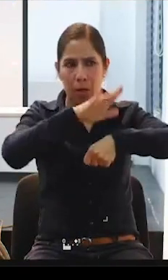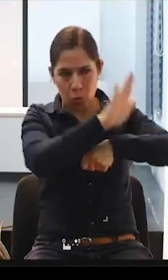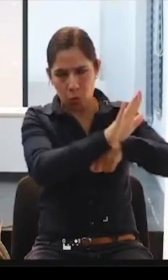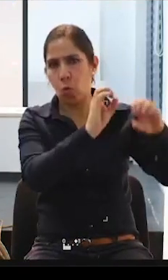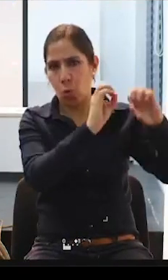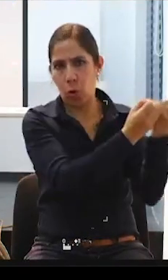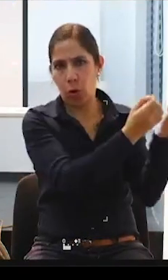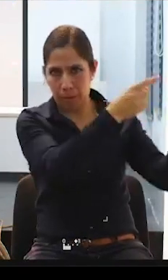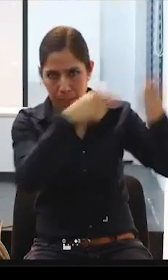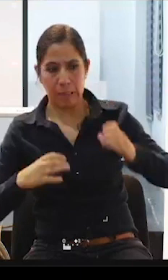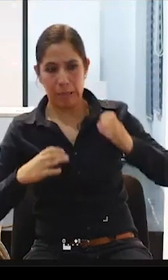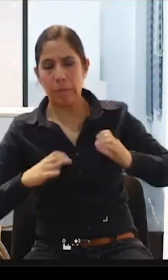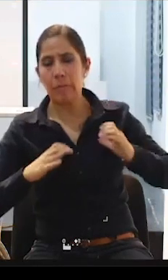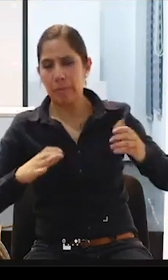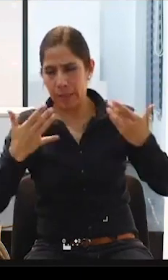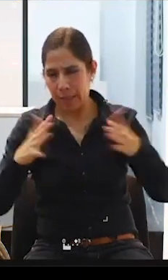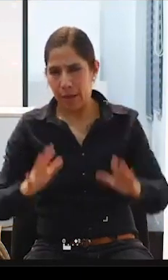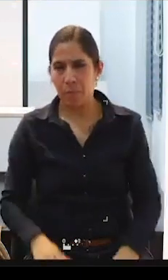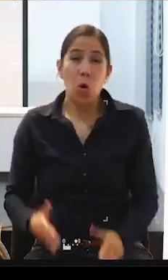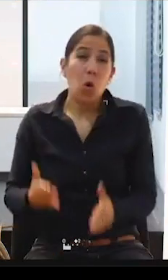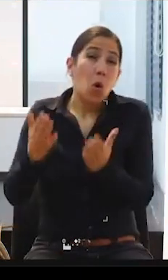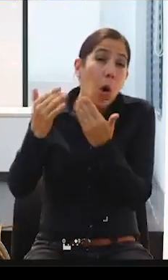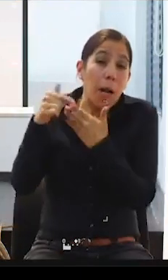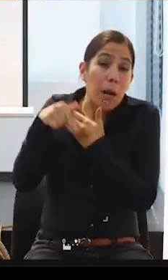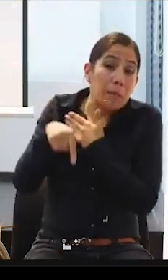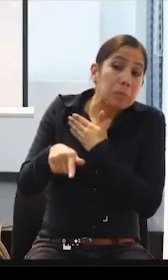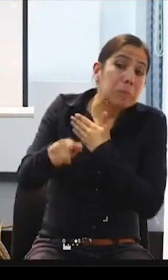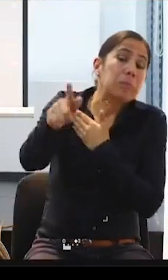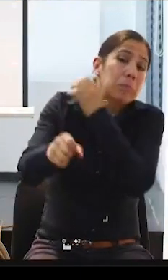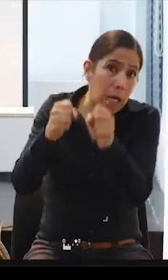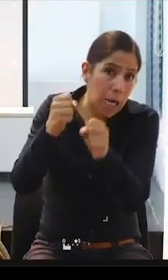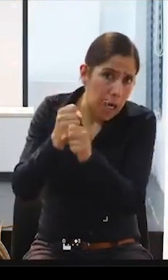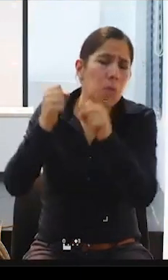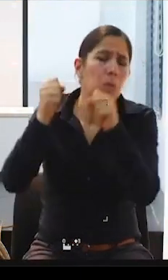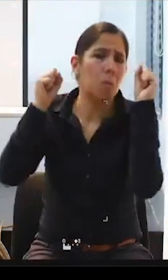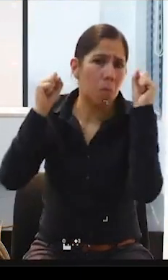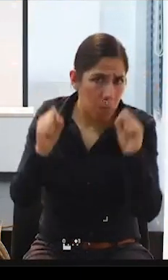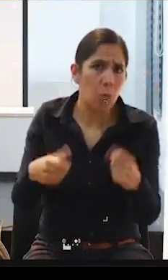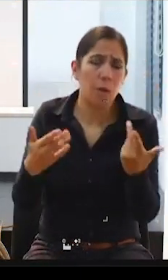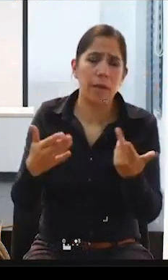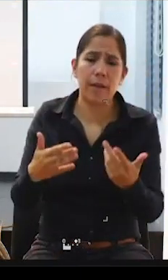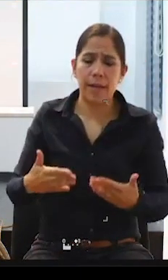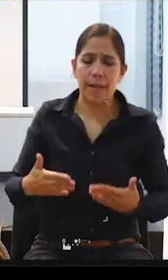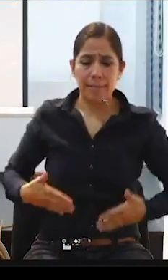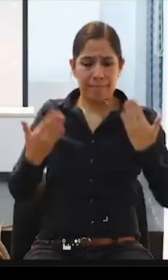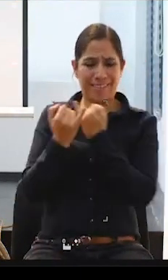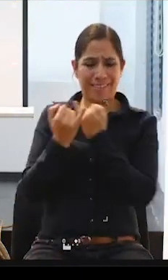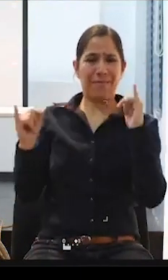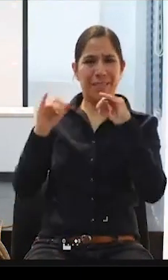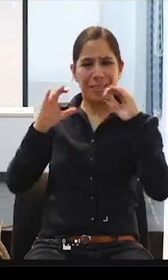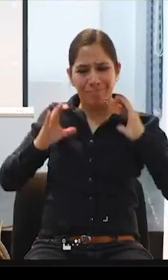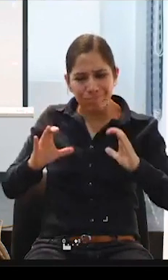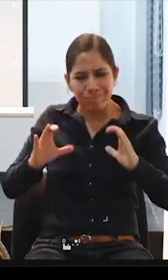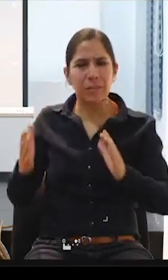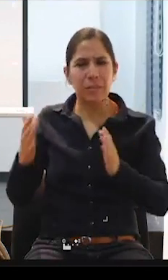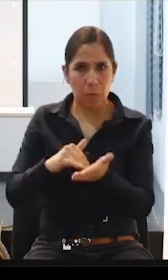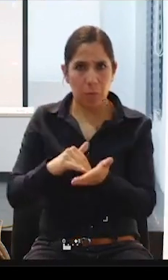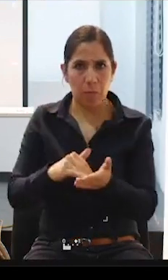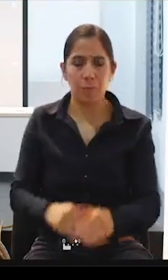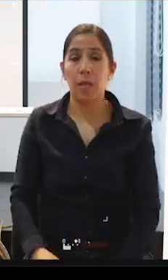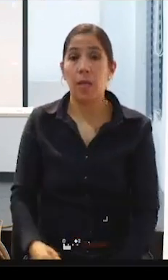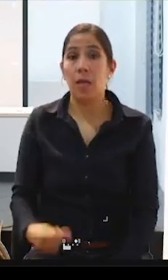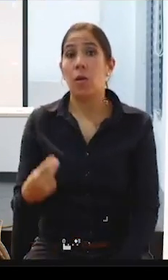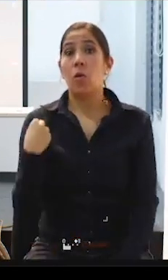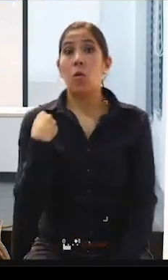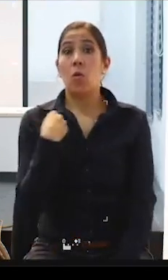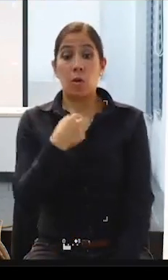esperamos que este año también poder dar el curso de vida independiente, ese que nosotros fuimos a hacer a Japón, este año